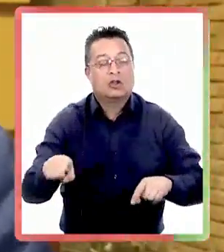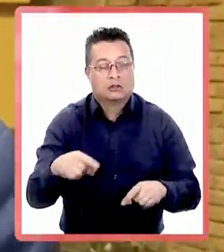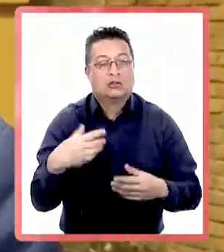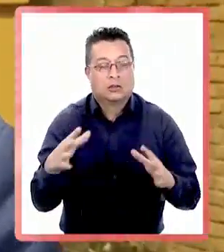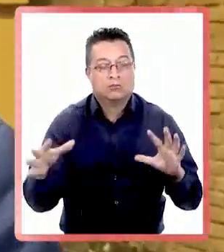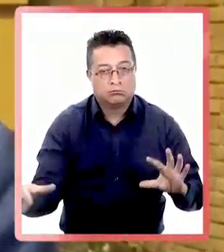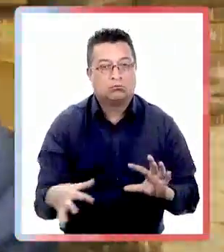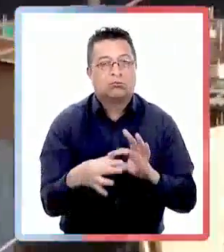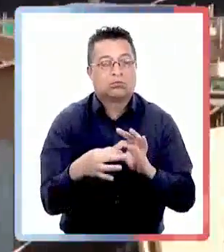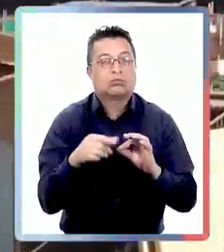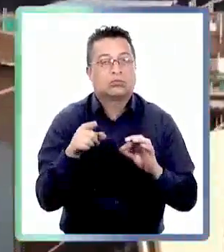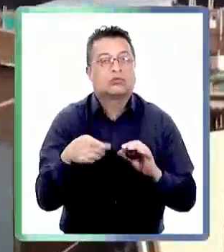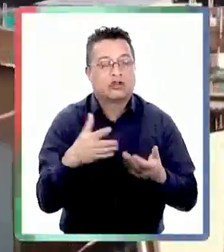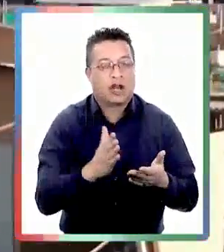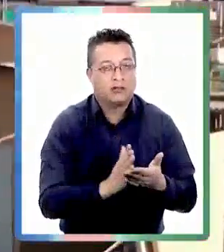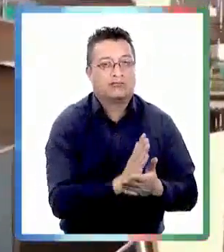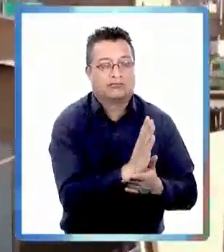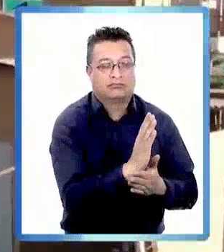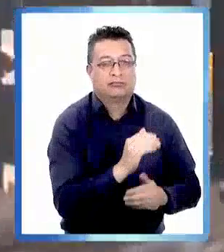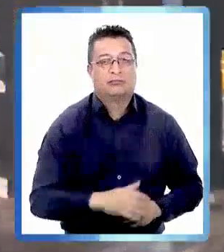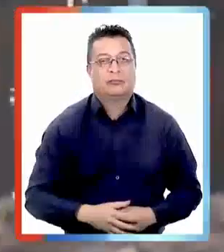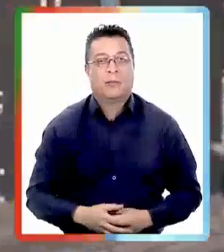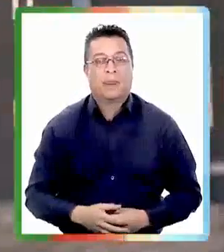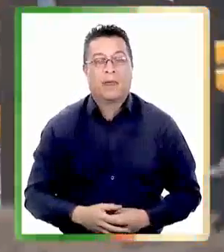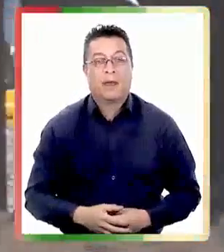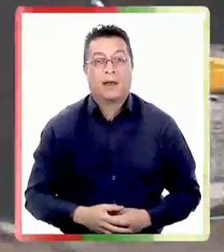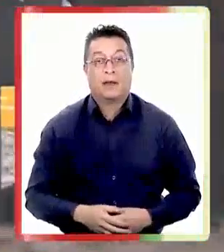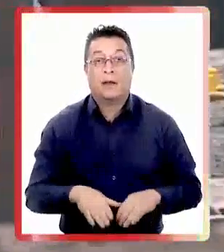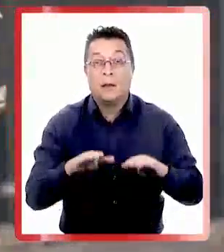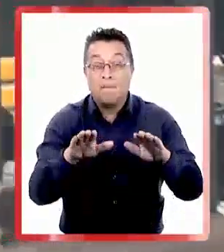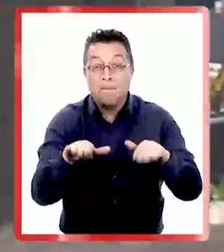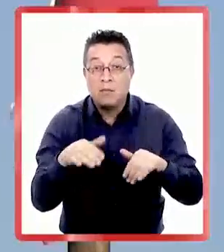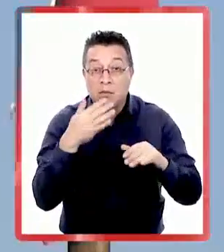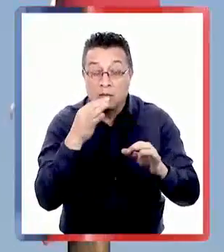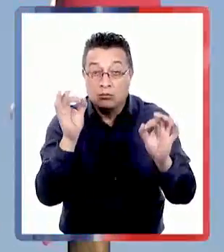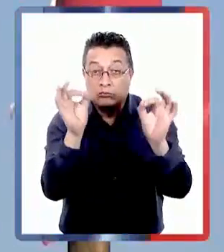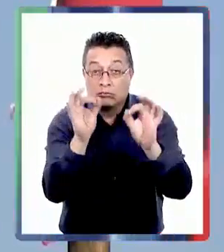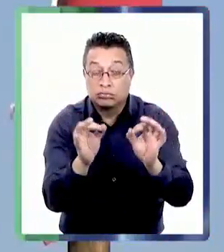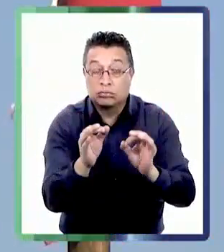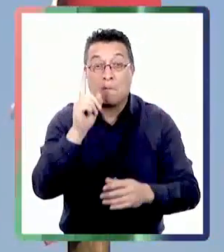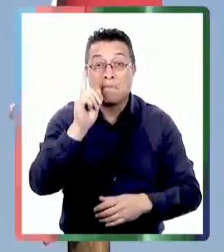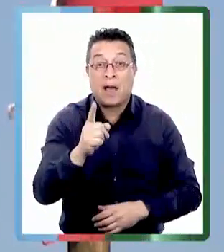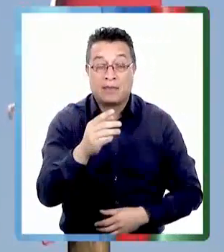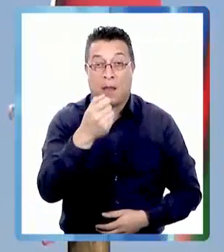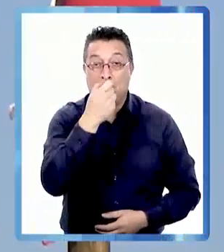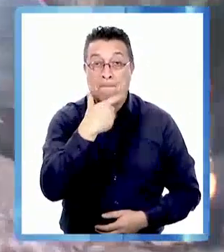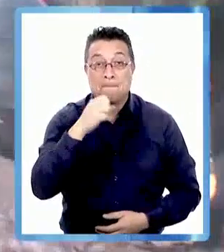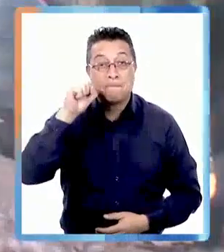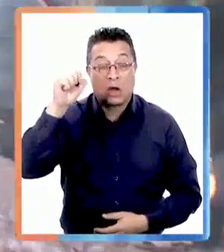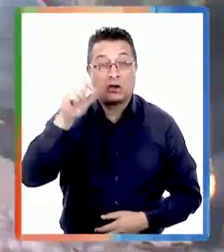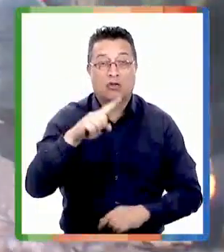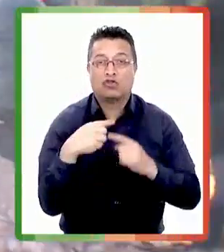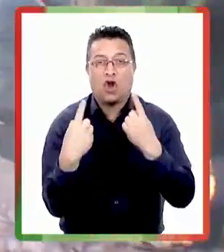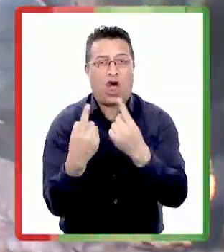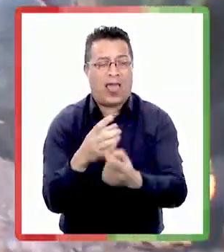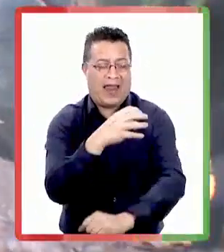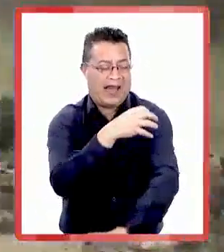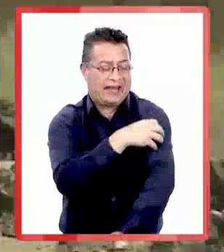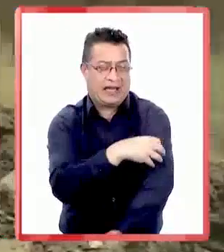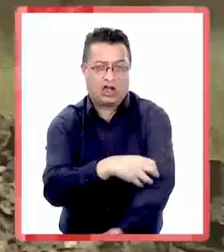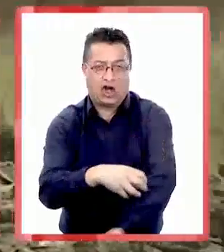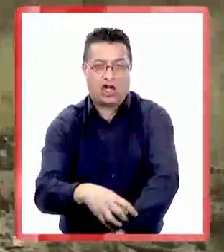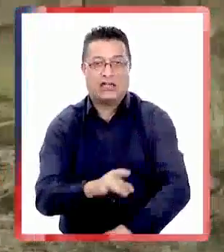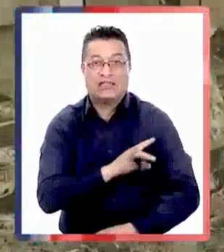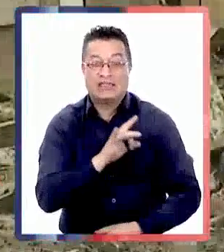se vincule a aquella que está iniciada. Siguiendo la instrucción del presidente Boric, en todas las regiones del